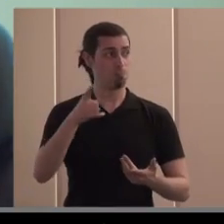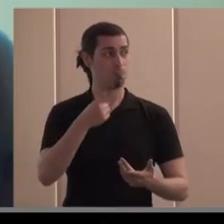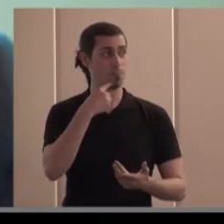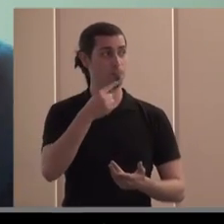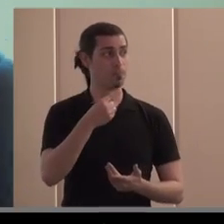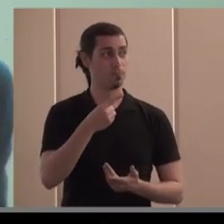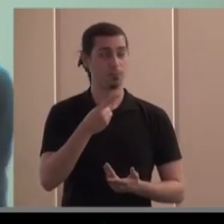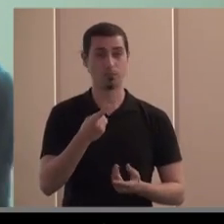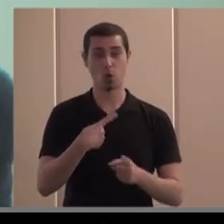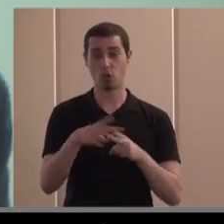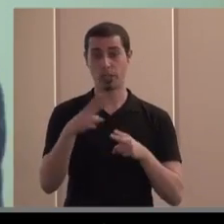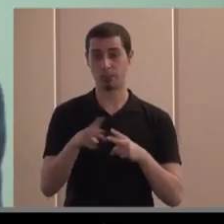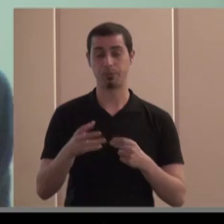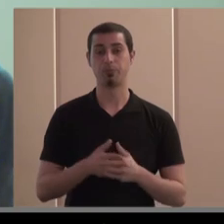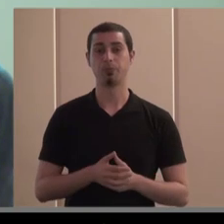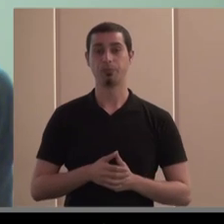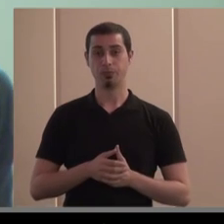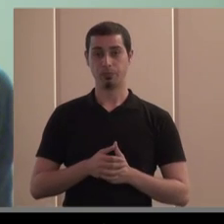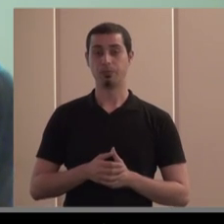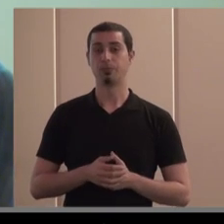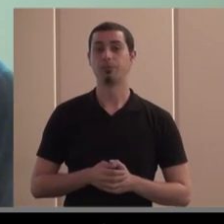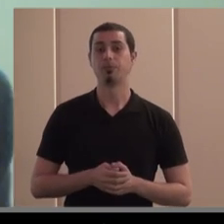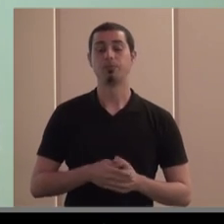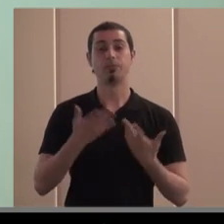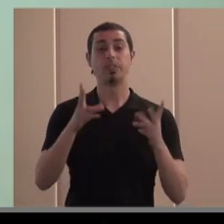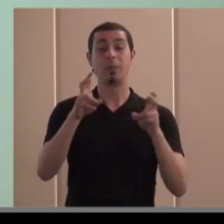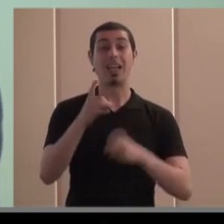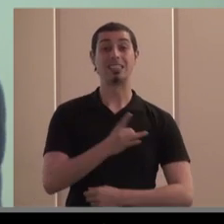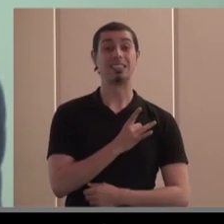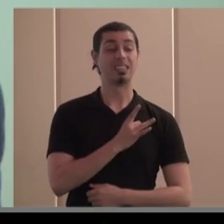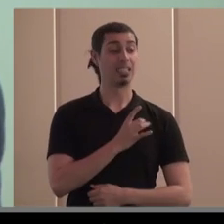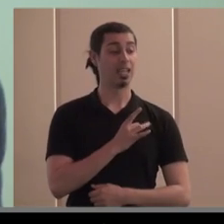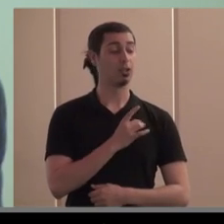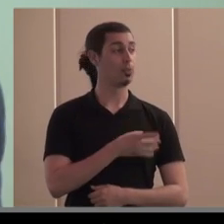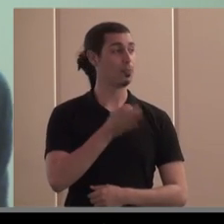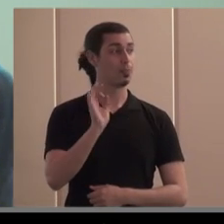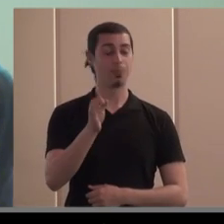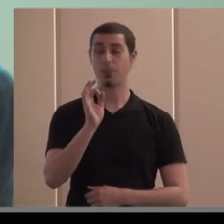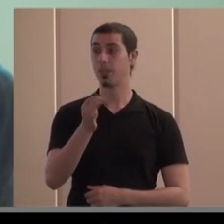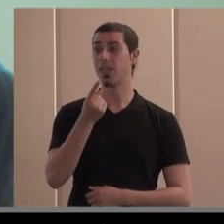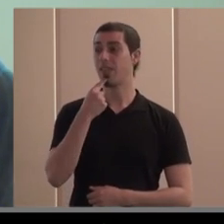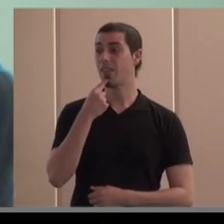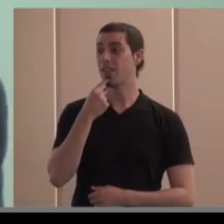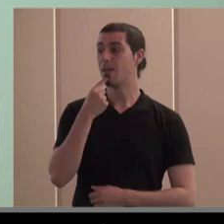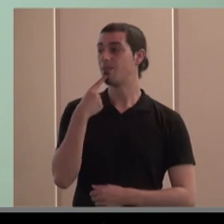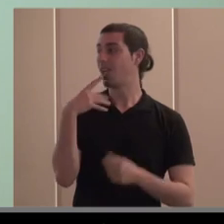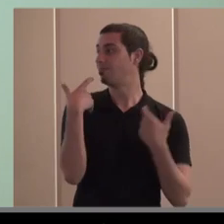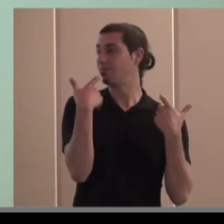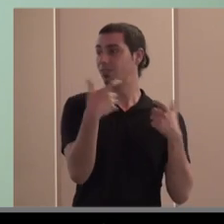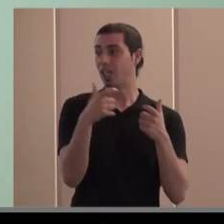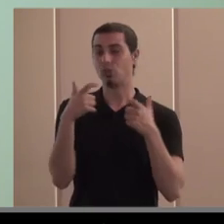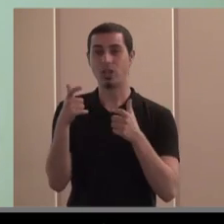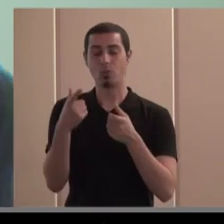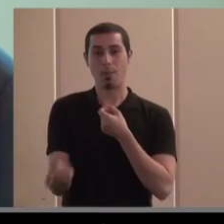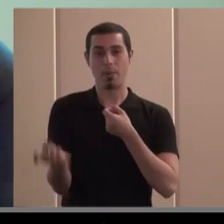incontrolable bueno pues nos pasa a nivel sindical efectivamente creo que hay sectores en los que hay una mayor